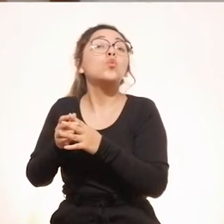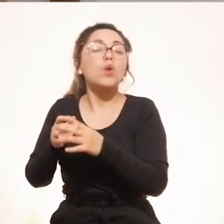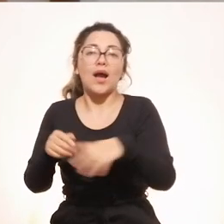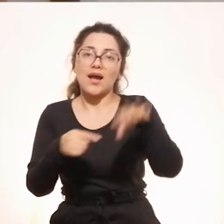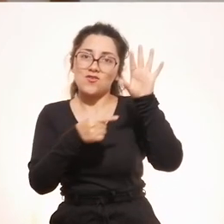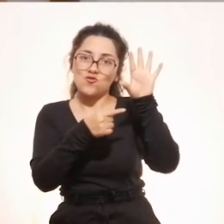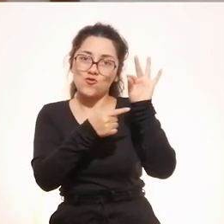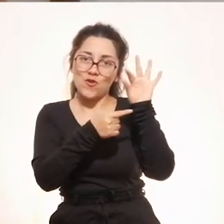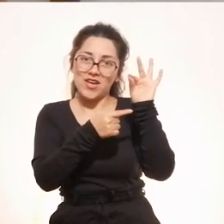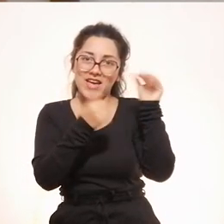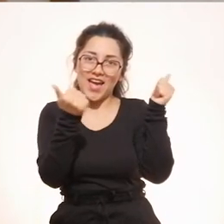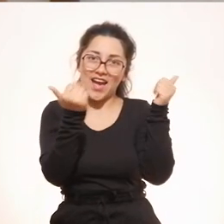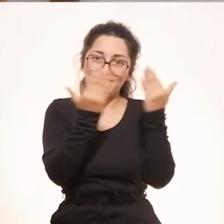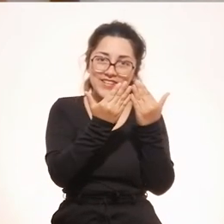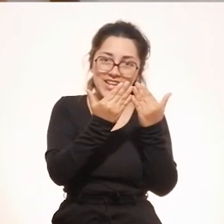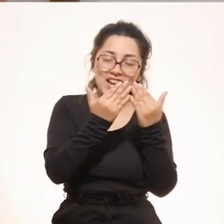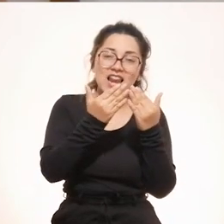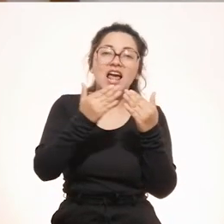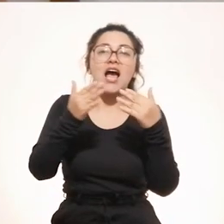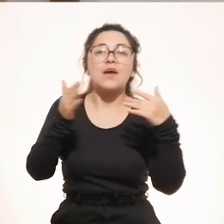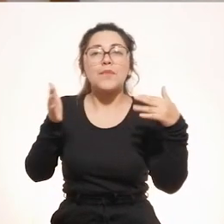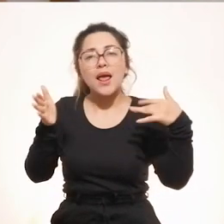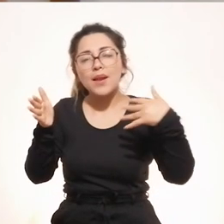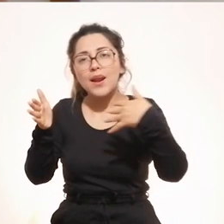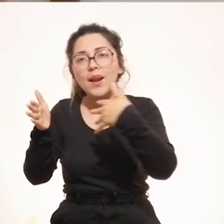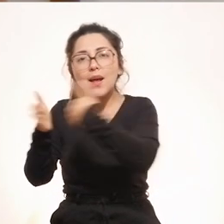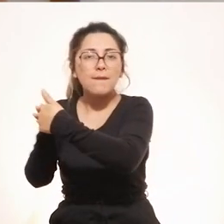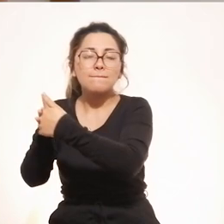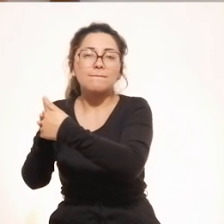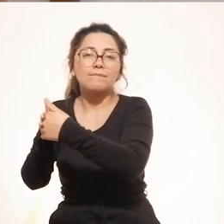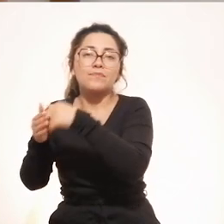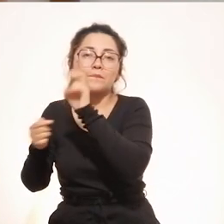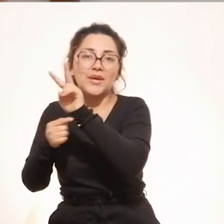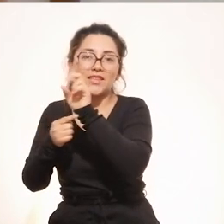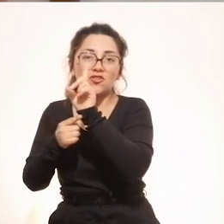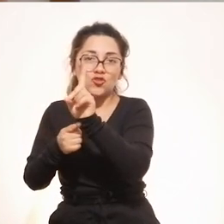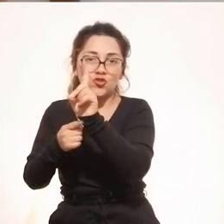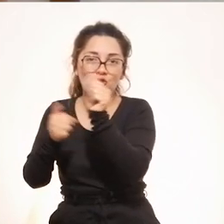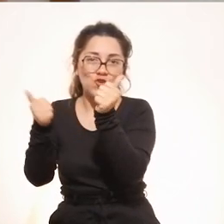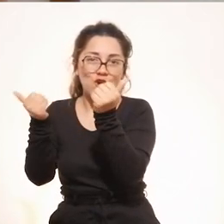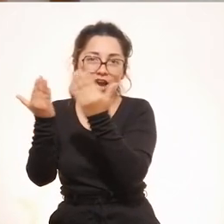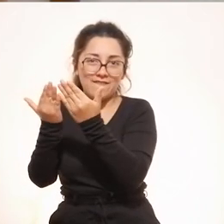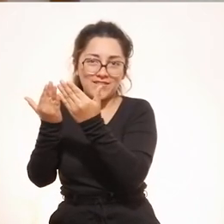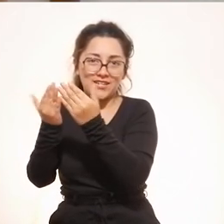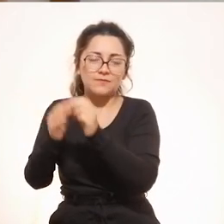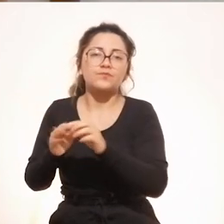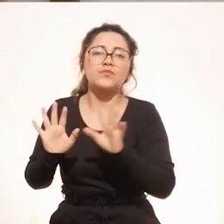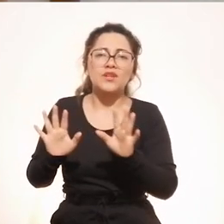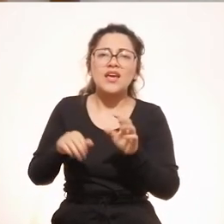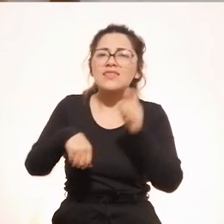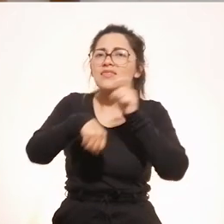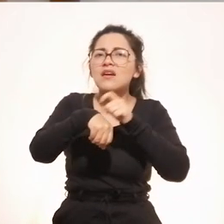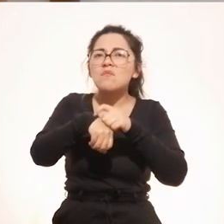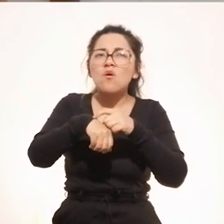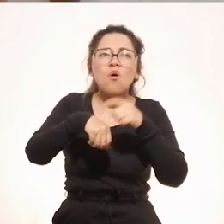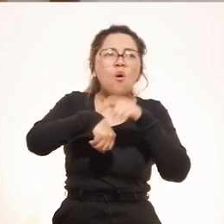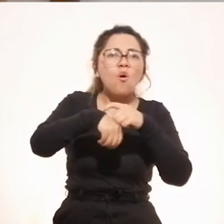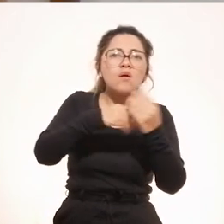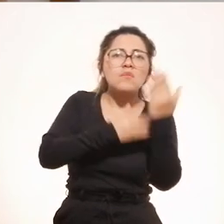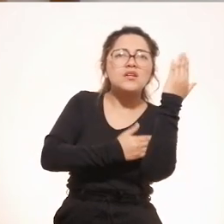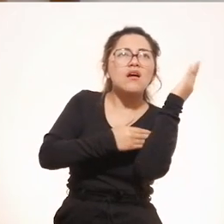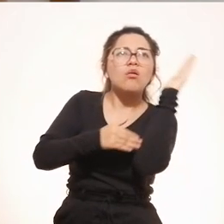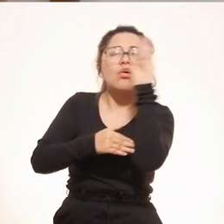las inscripciones se van a dar a partir del 9 de abril al 21 de abril.